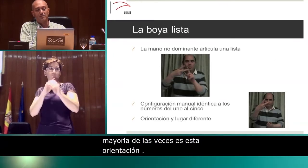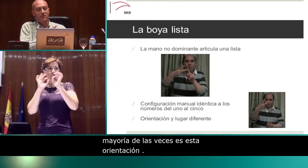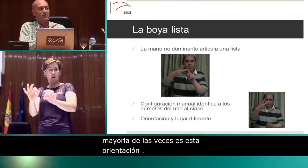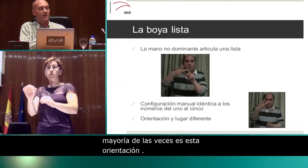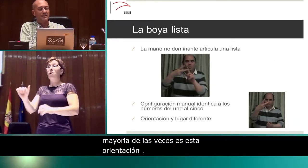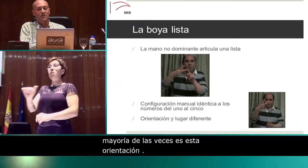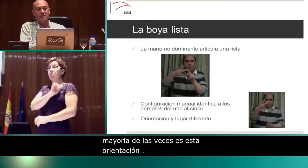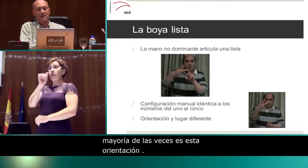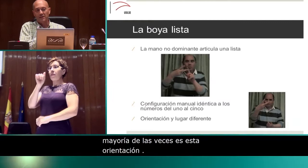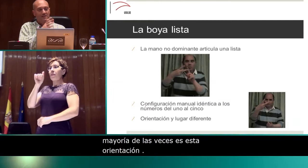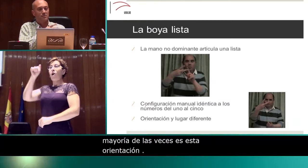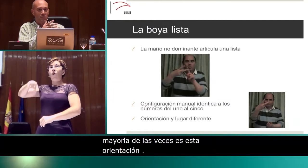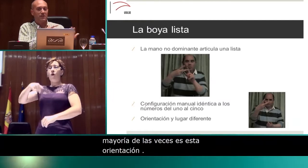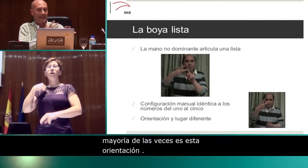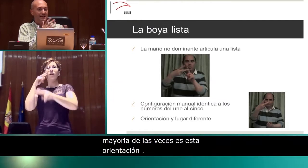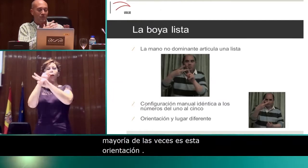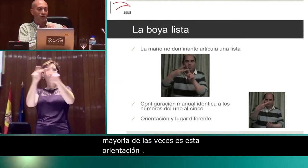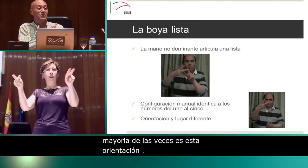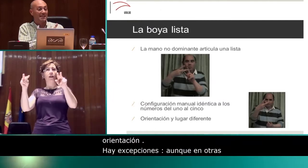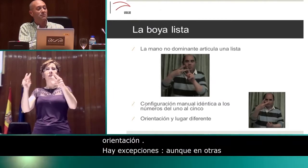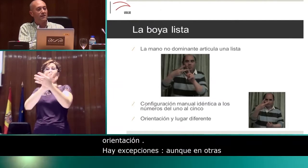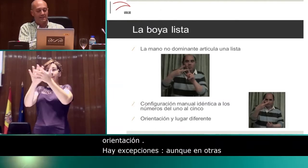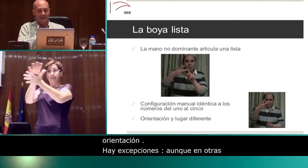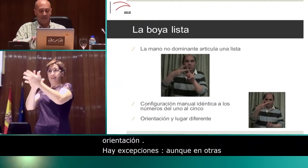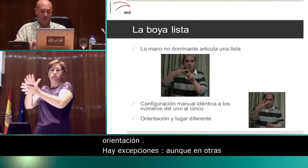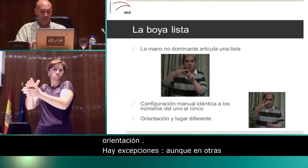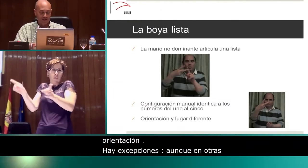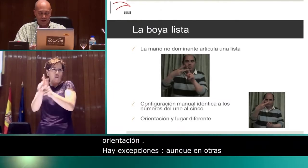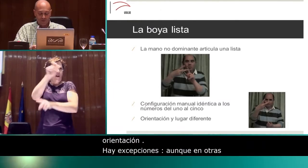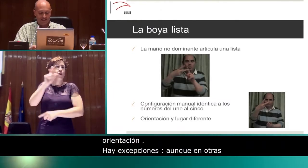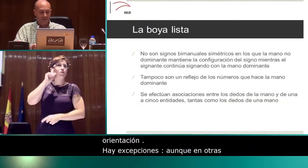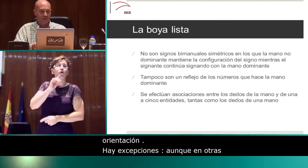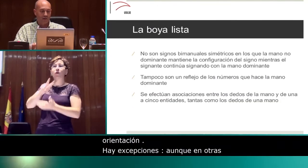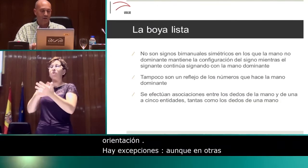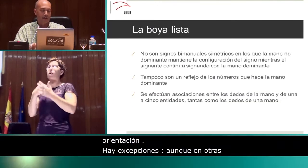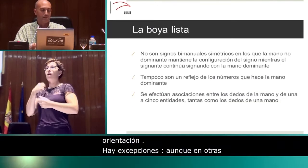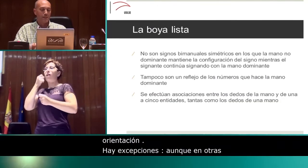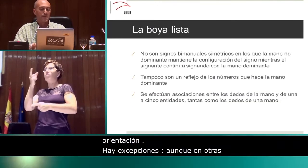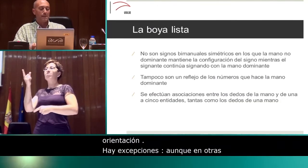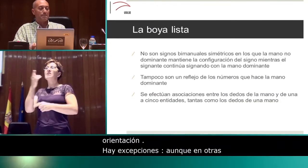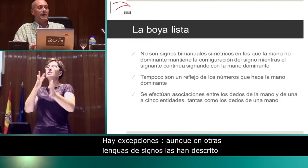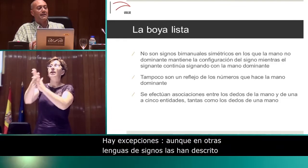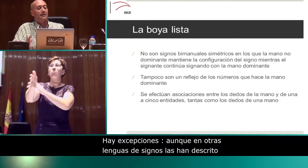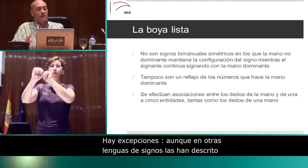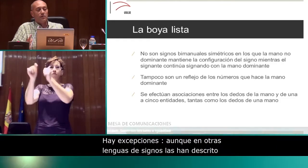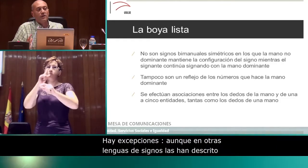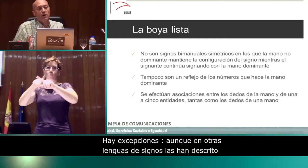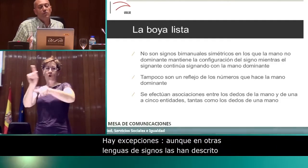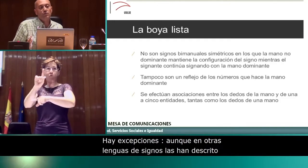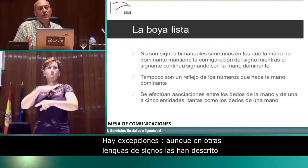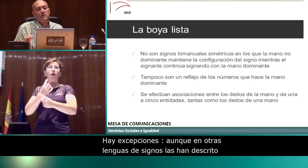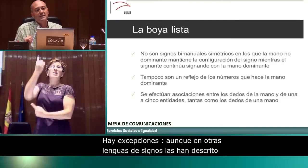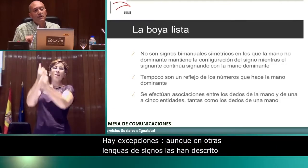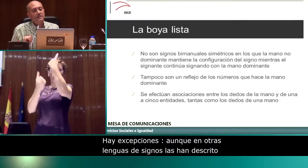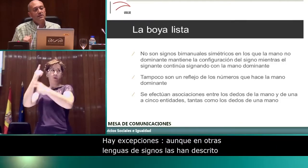a las personas sordas y a los intérpretes, vemos que esto no siempre es así, por lo menos en la lengua de signos española. Vale, no quiero que